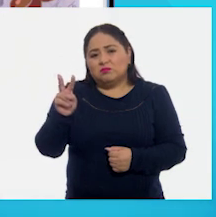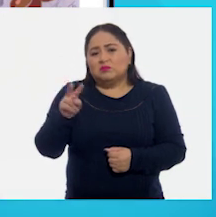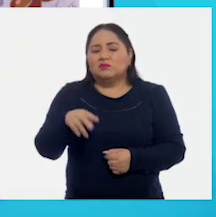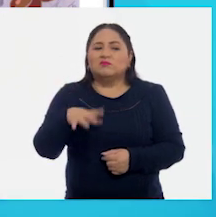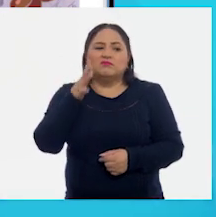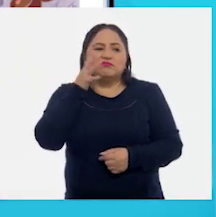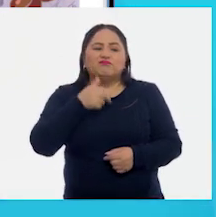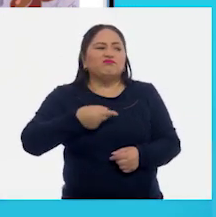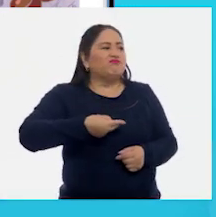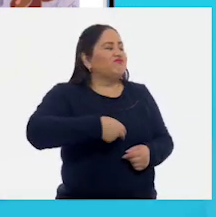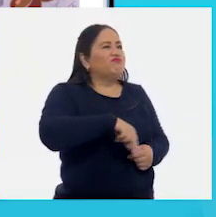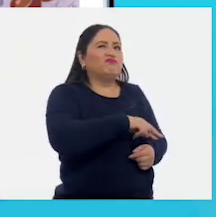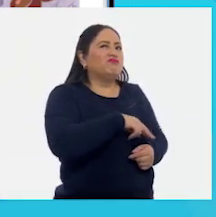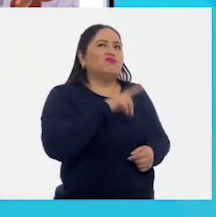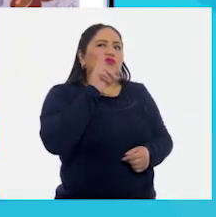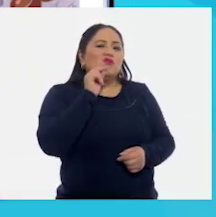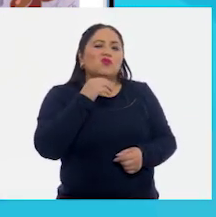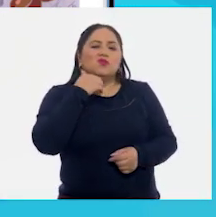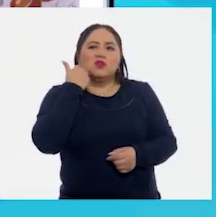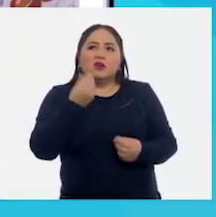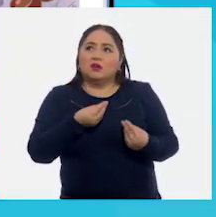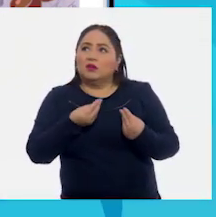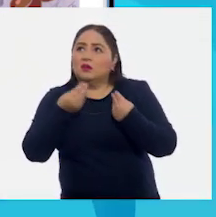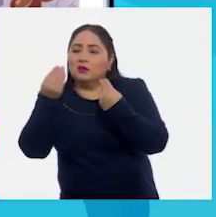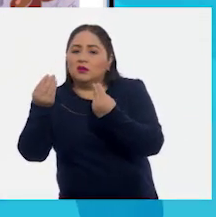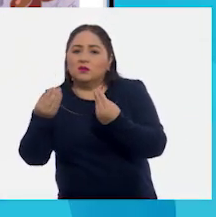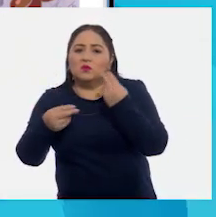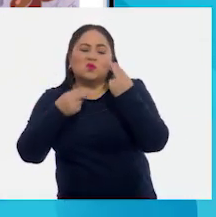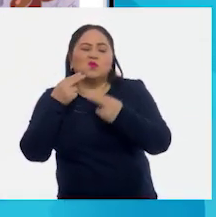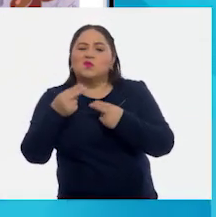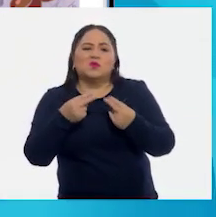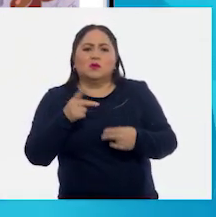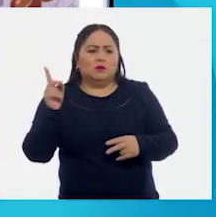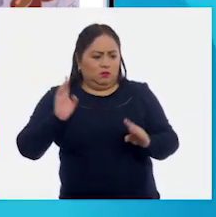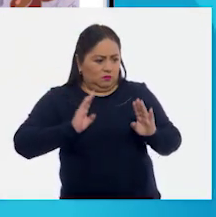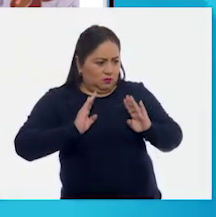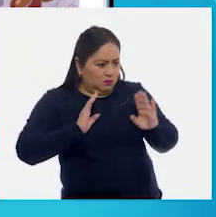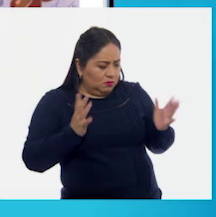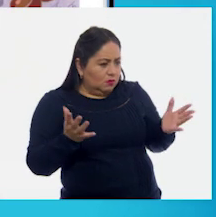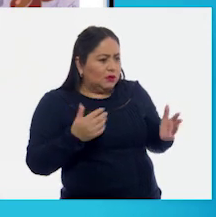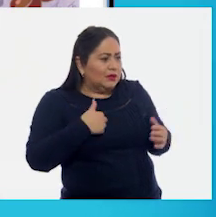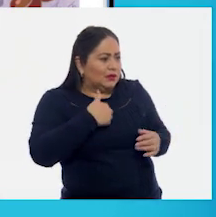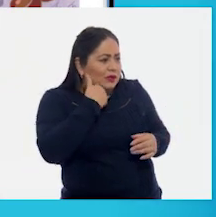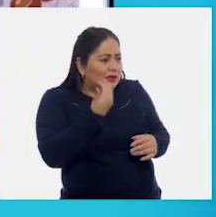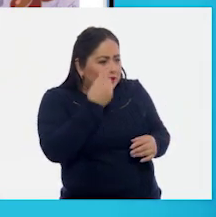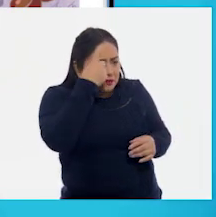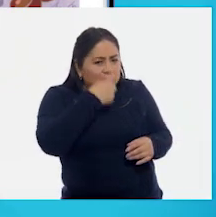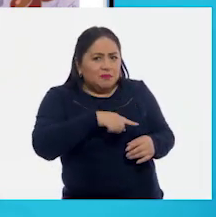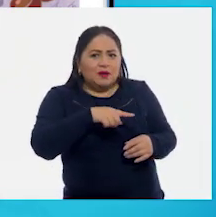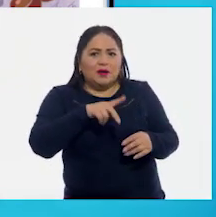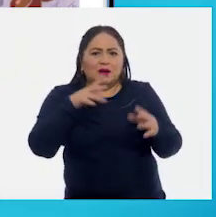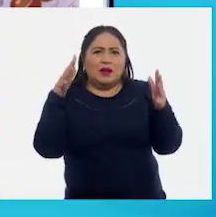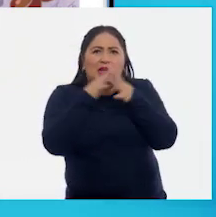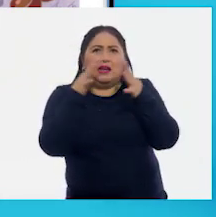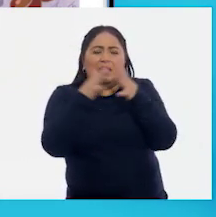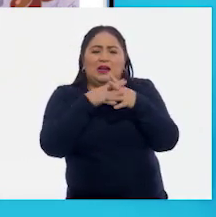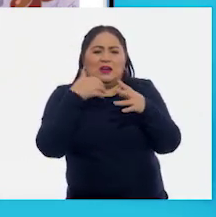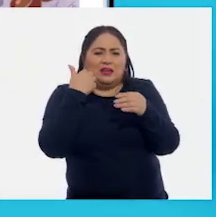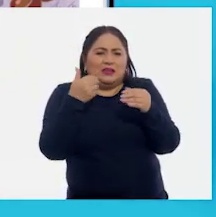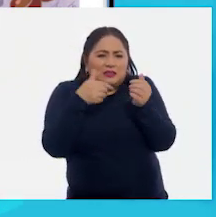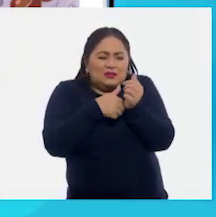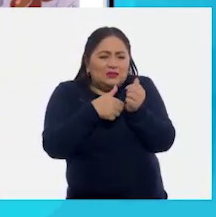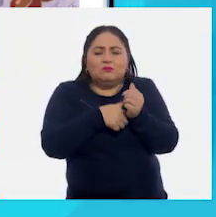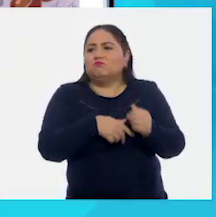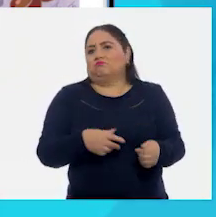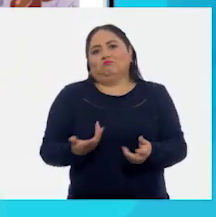vuelta porque no le quiso dar su nube. El militar la quería usar para esconder aviones de guerra. ¡No!